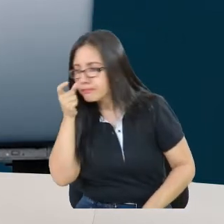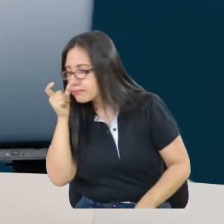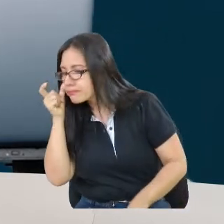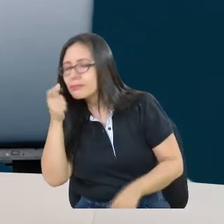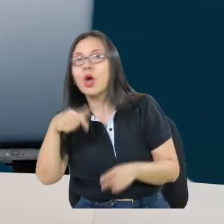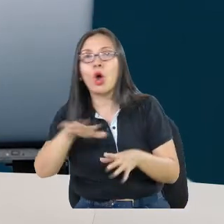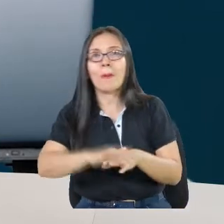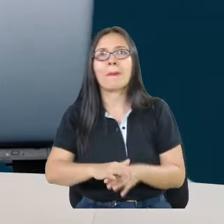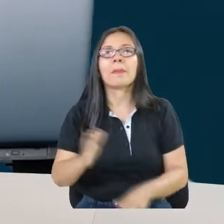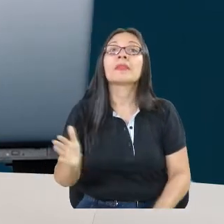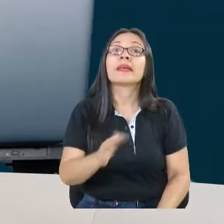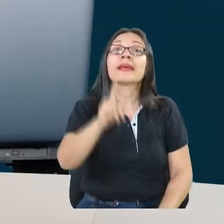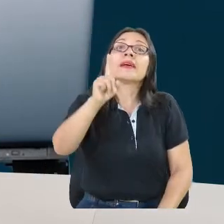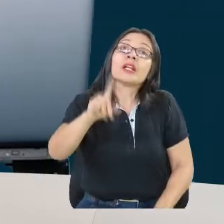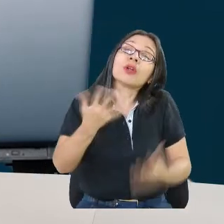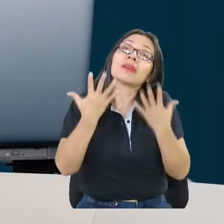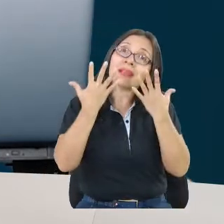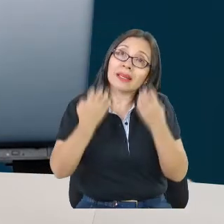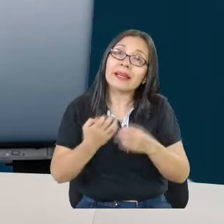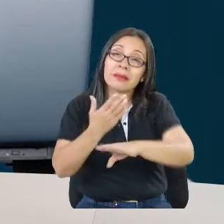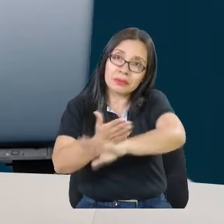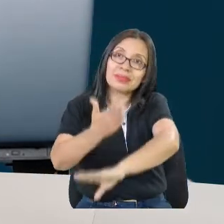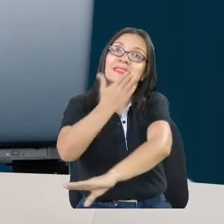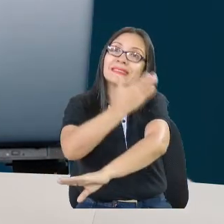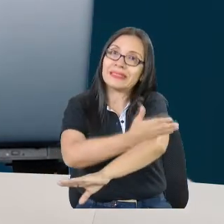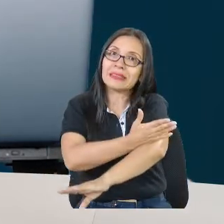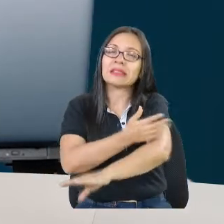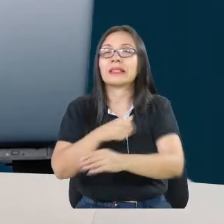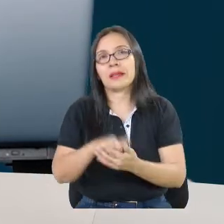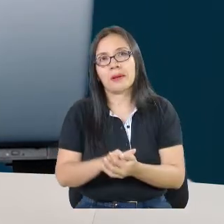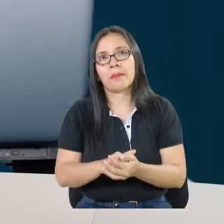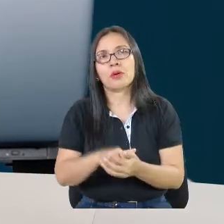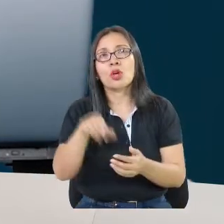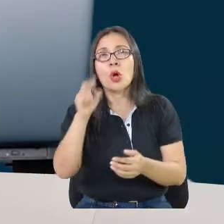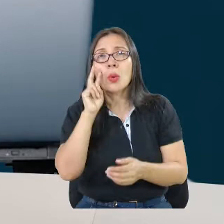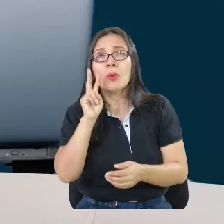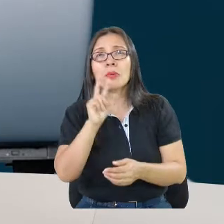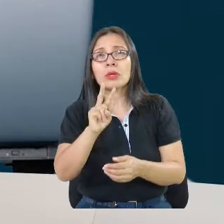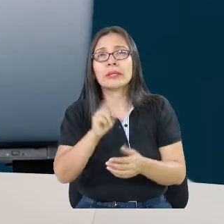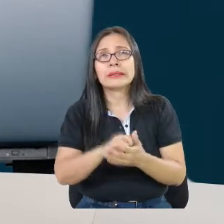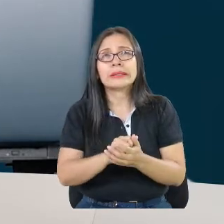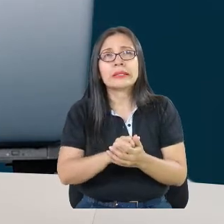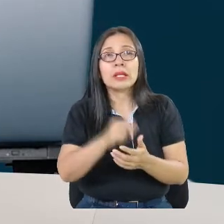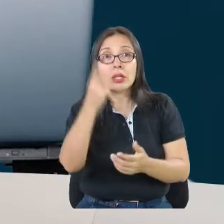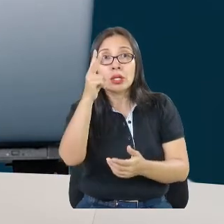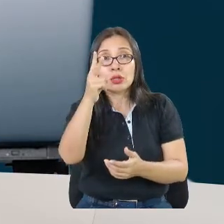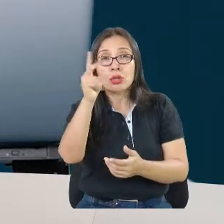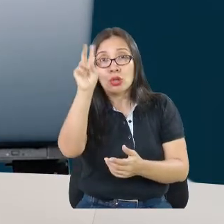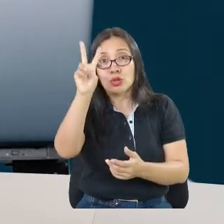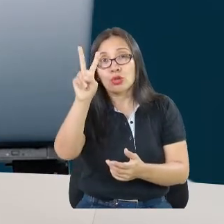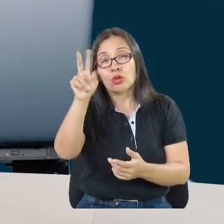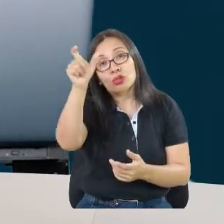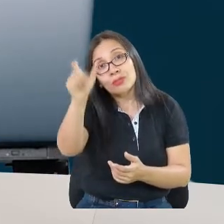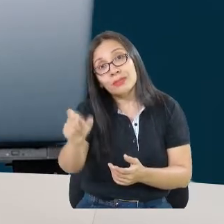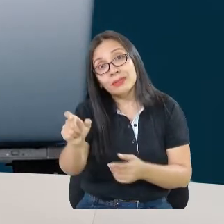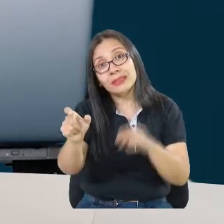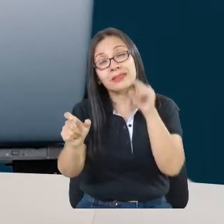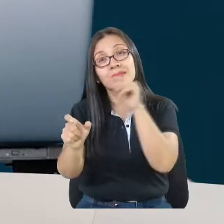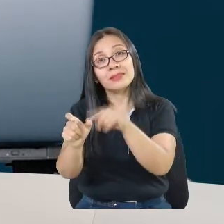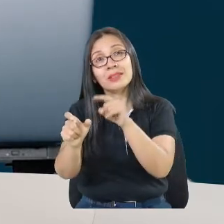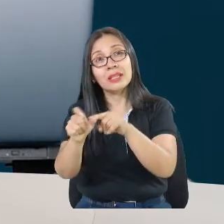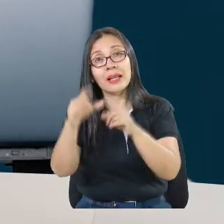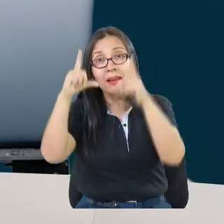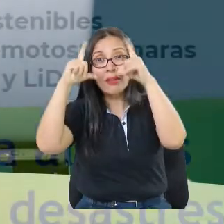monitoreo de alertas tempranas ante riesgo de desastres. Ustedes ven ahí a dos compañeros en la foto, Diego y Jairo Ángel.